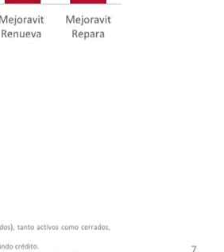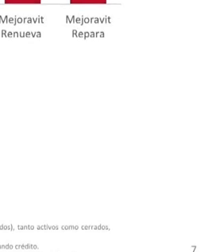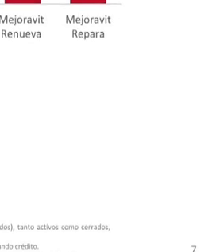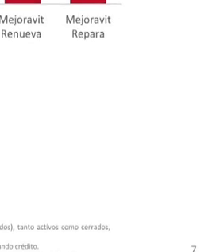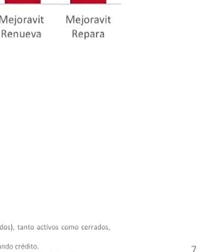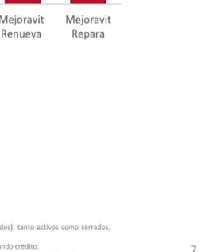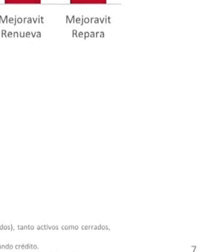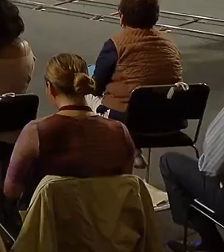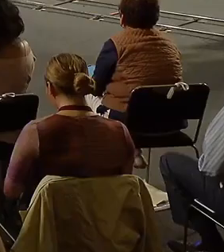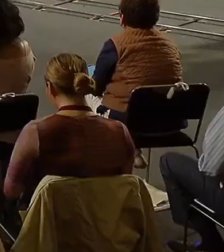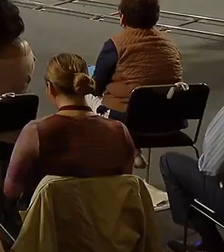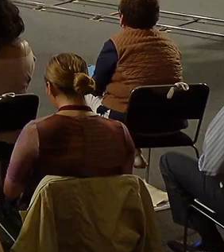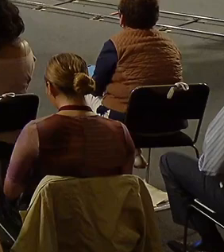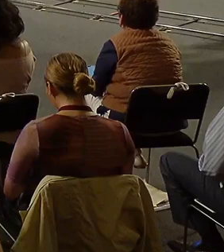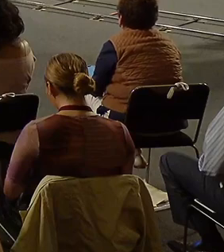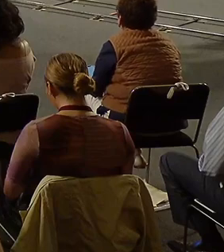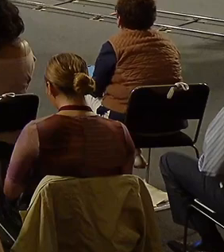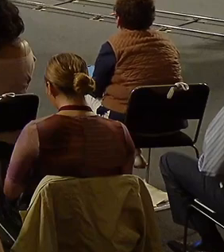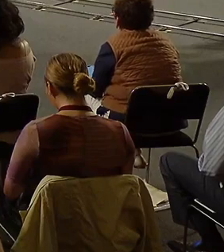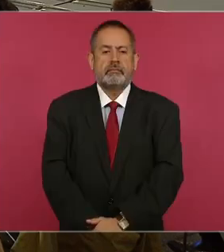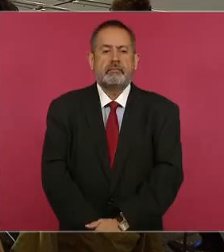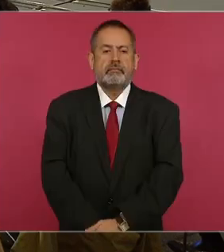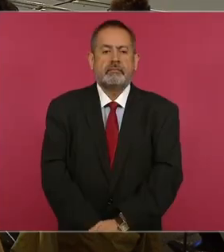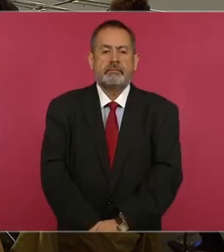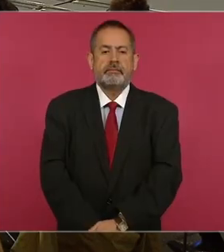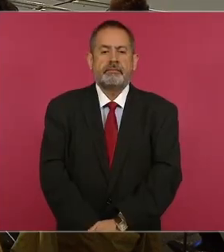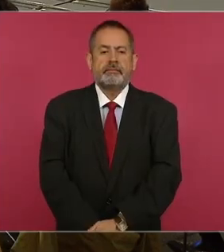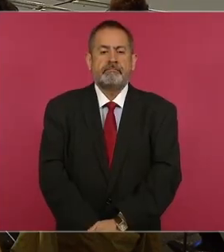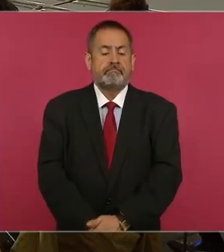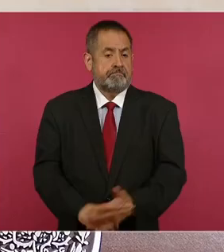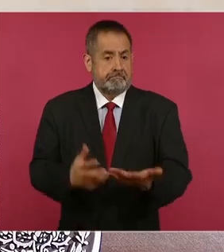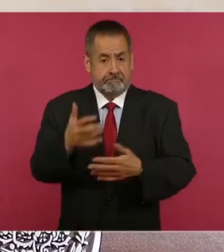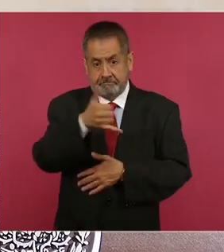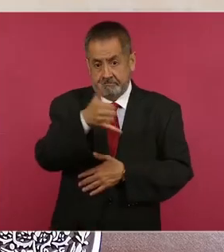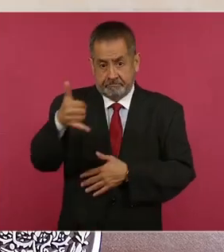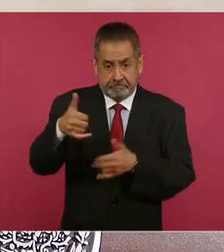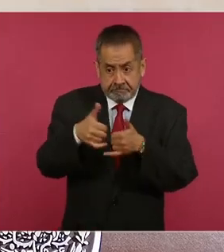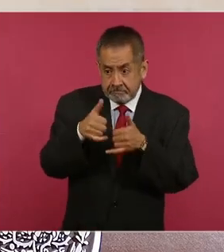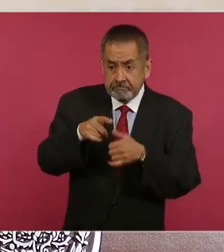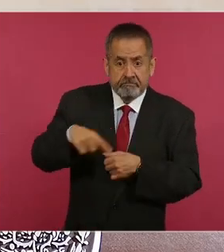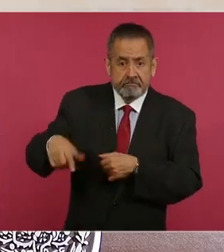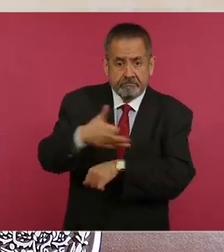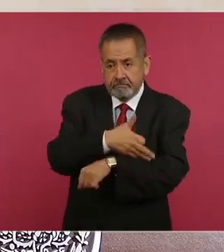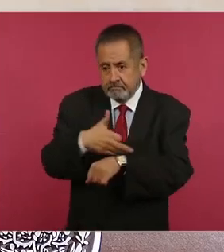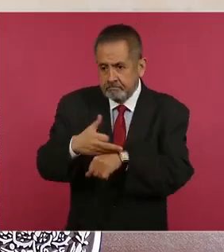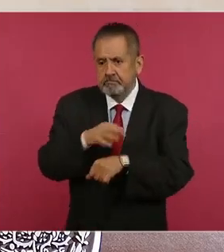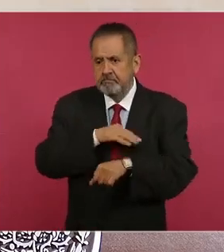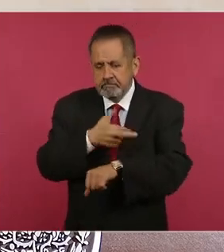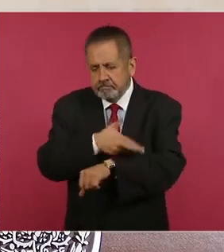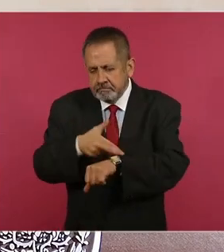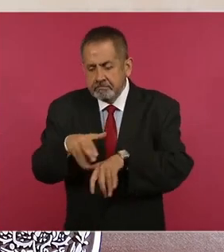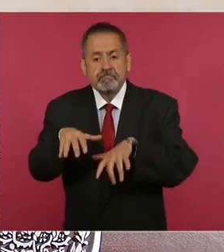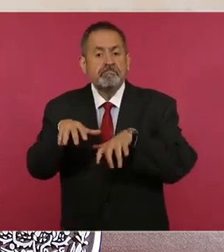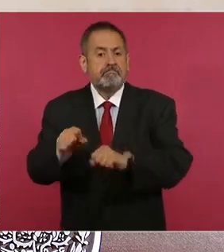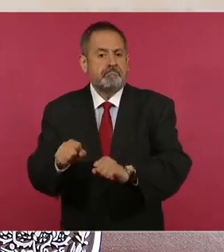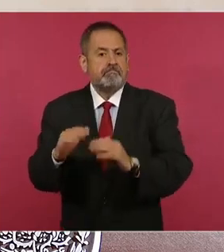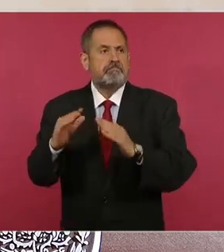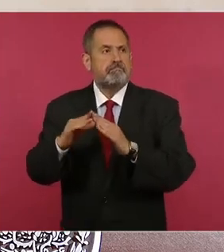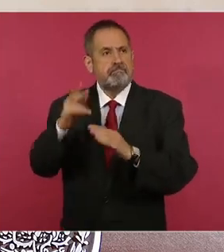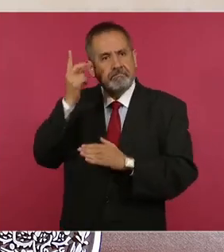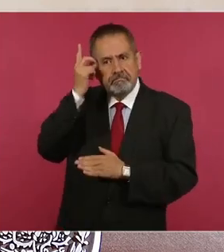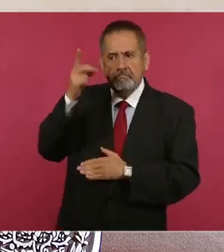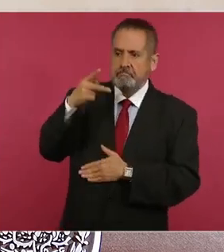Infonavit se ha vuelto o se ha convertido hoy en una opción social para que las familias puedan construir patrimonio, para que la clase media,